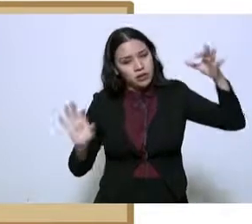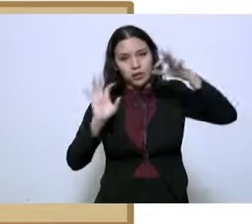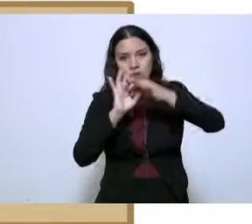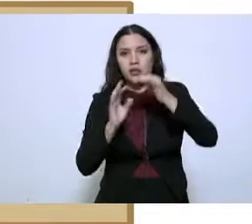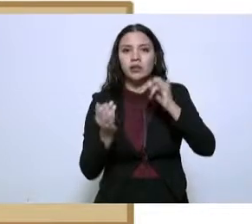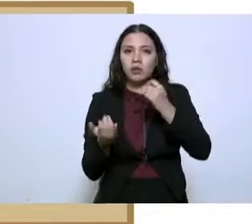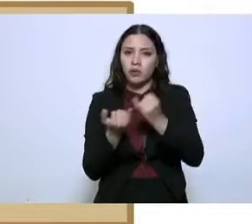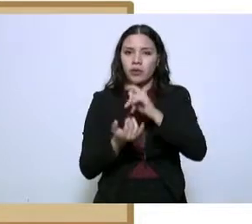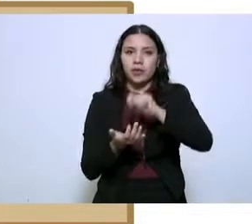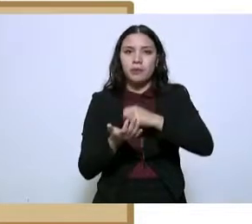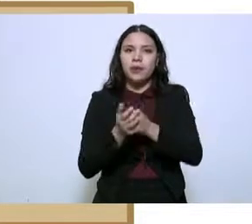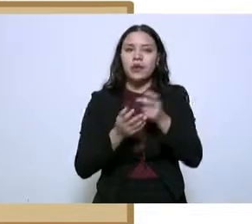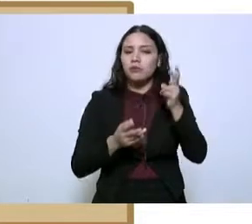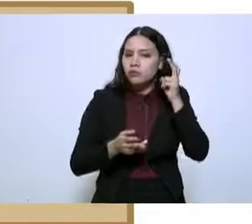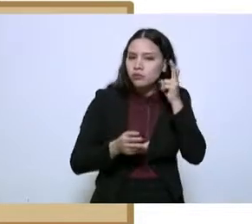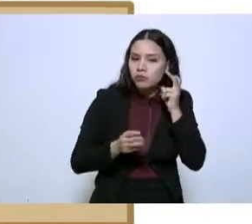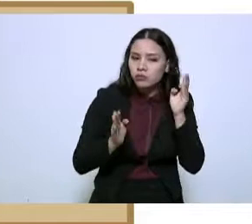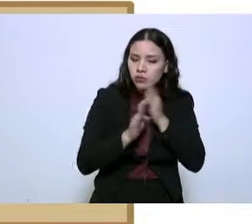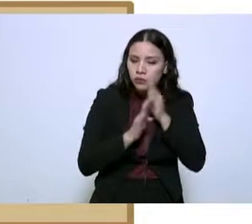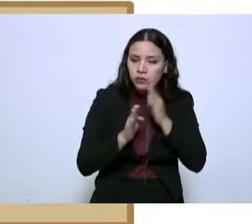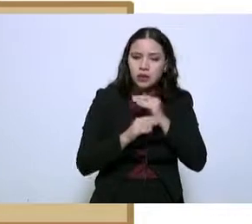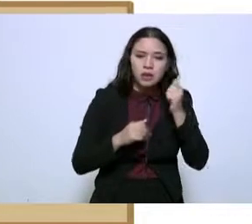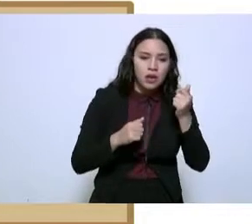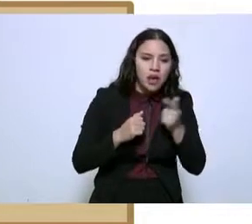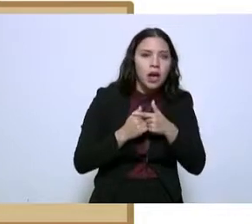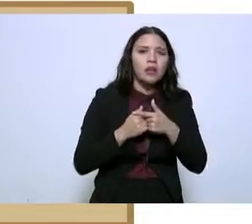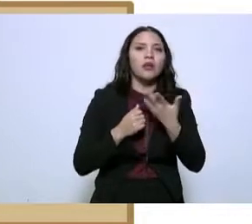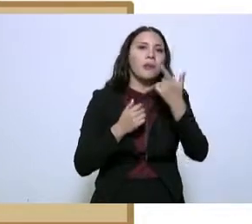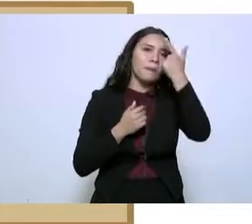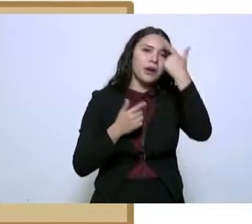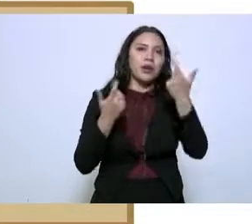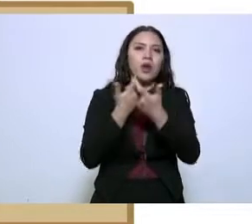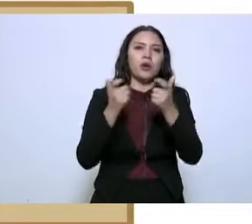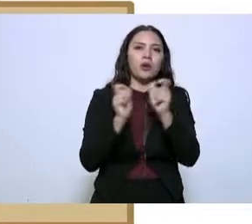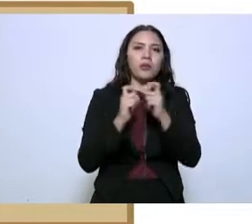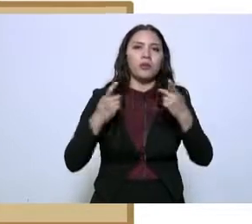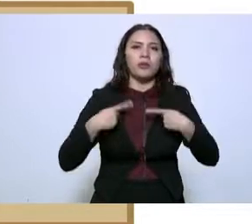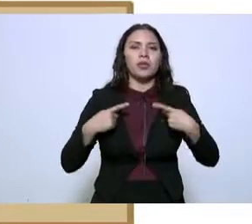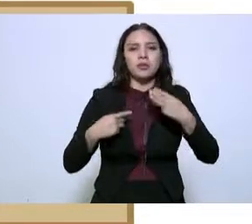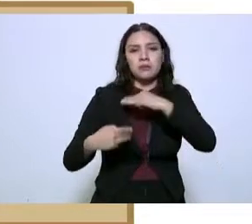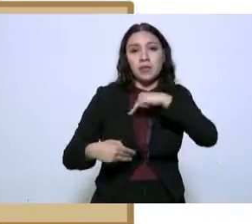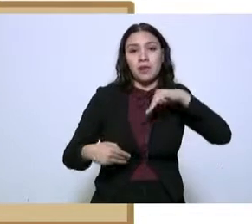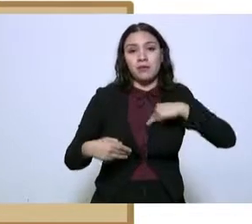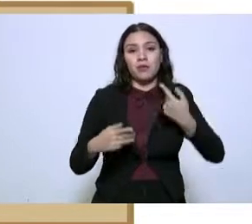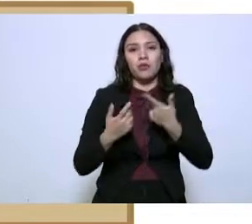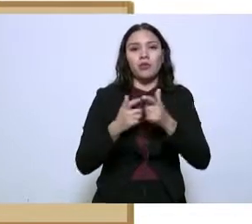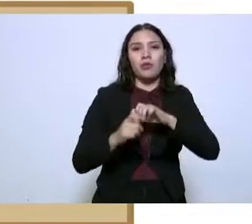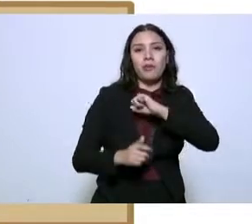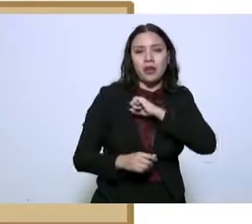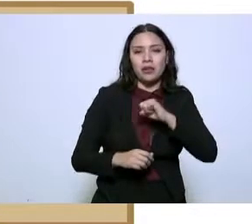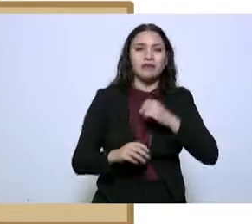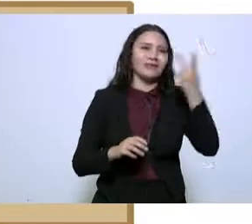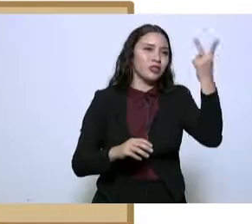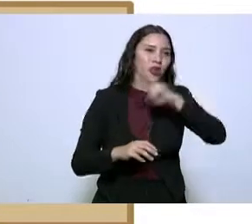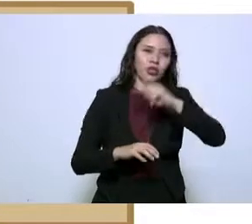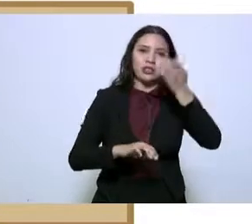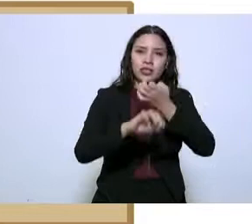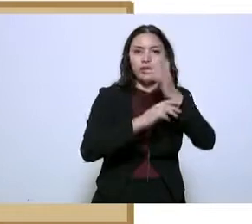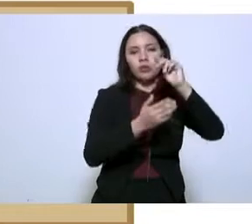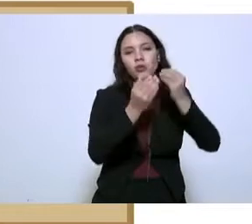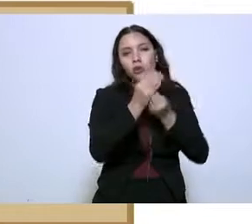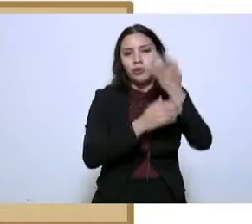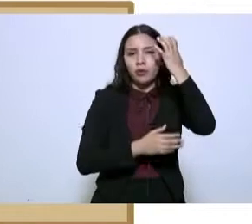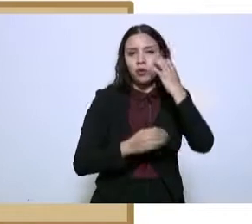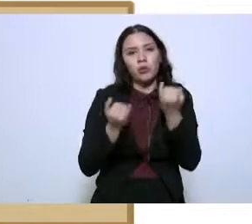técnico de radioescuchas a integrantes de delincuencia organizada en ambos estados. Tenemos